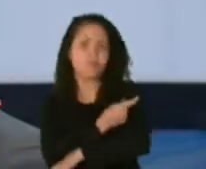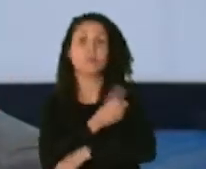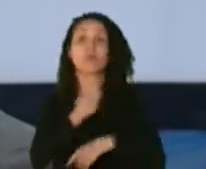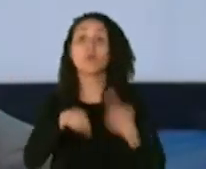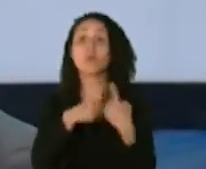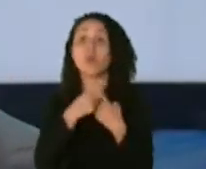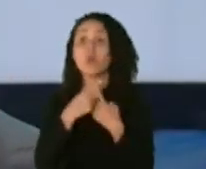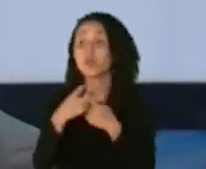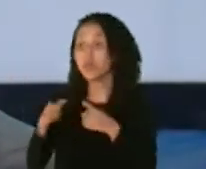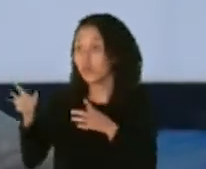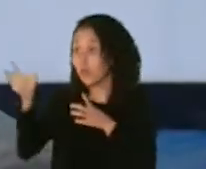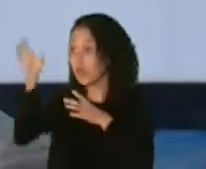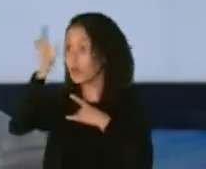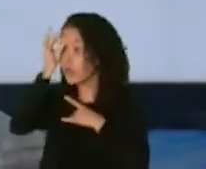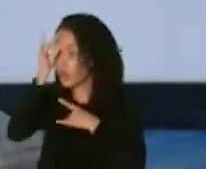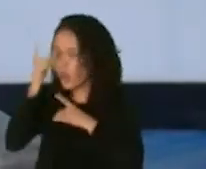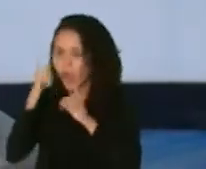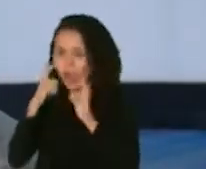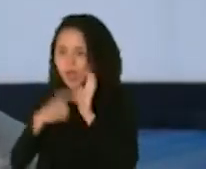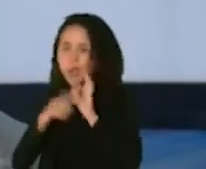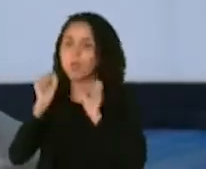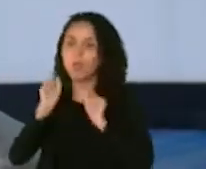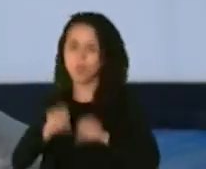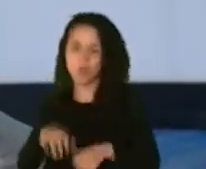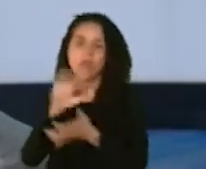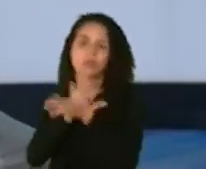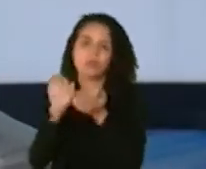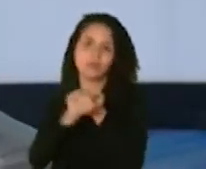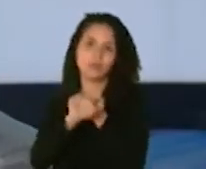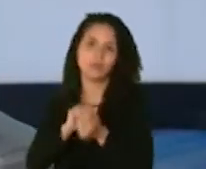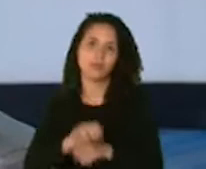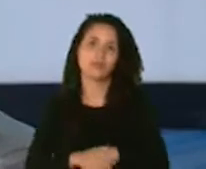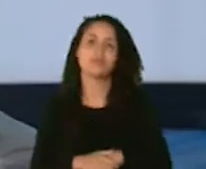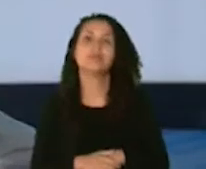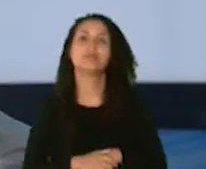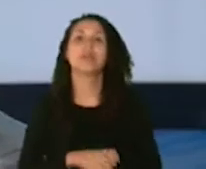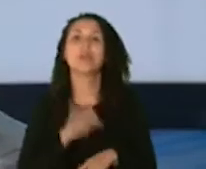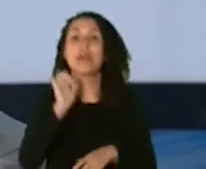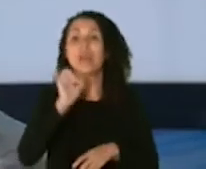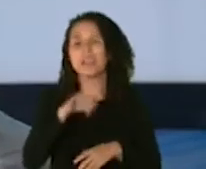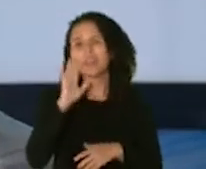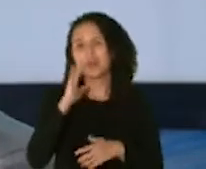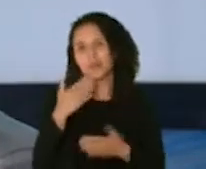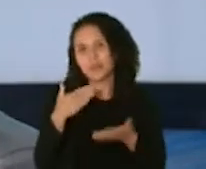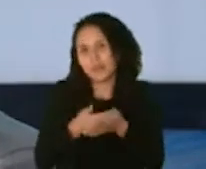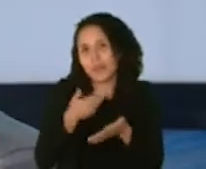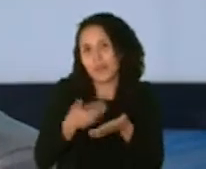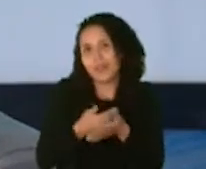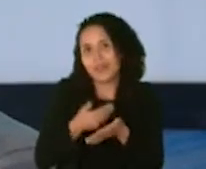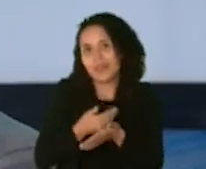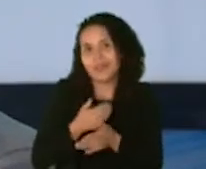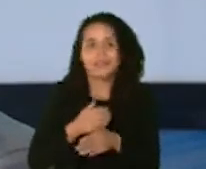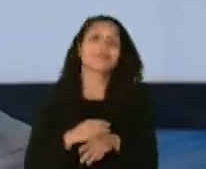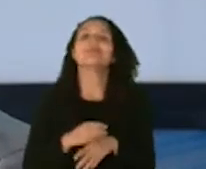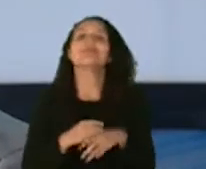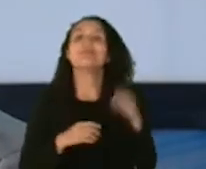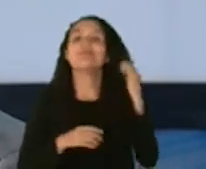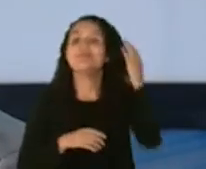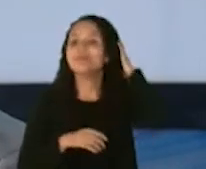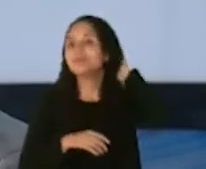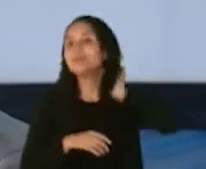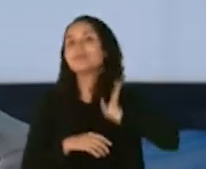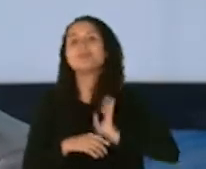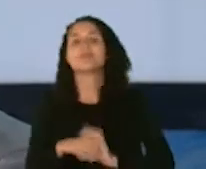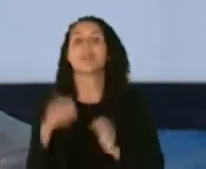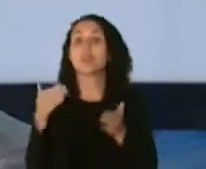ciertas proteínas del virus pueda atacarla de antemano eso parece novel ¿verdad? porque definitivamente que es nuevo